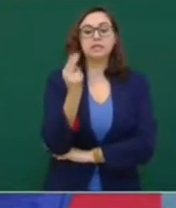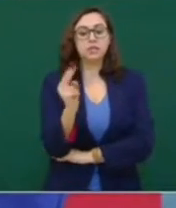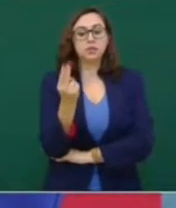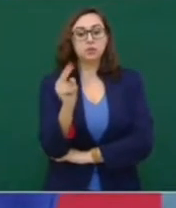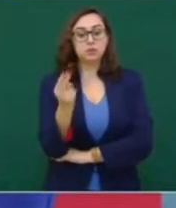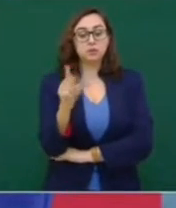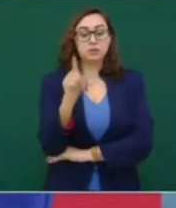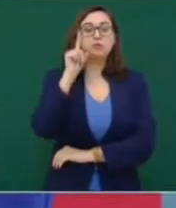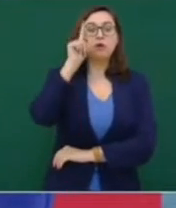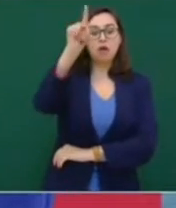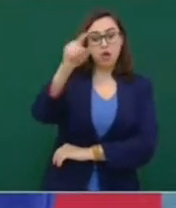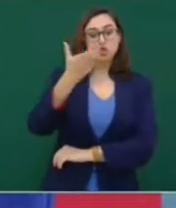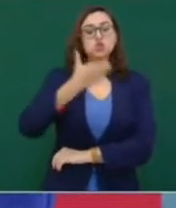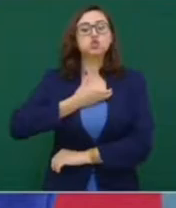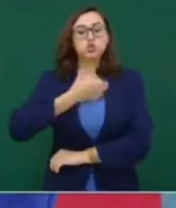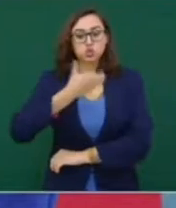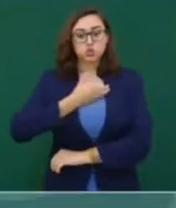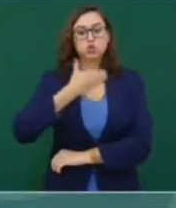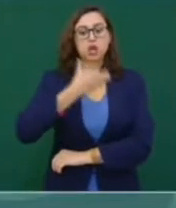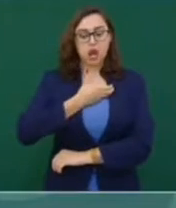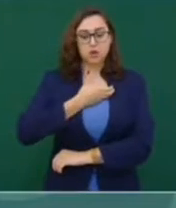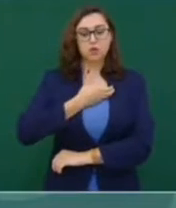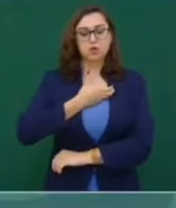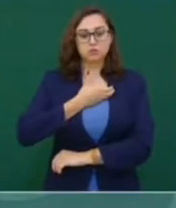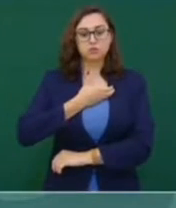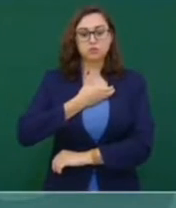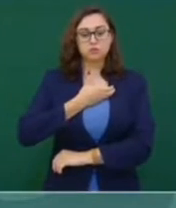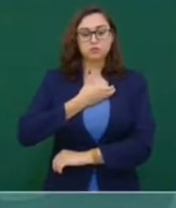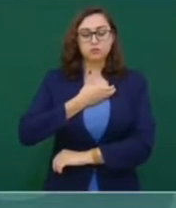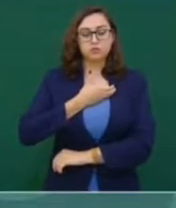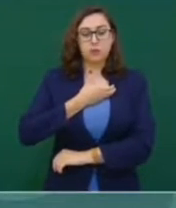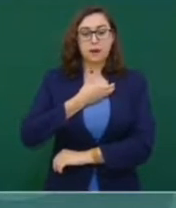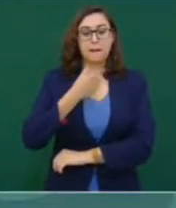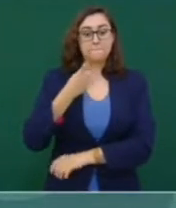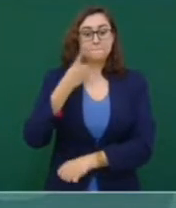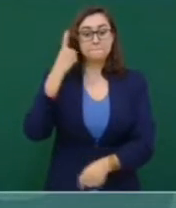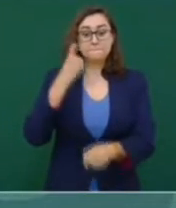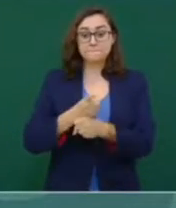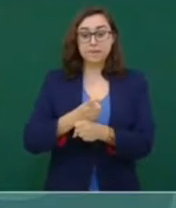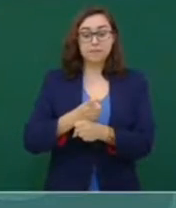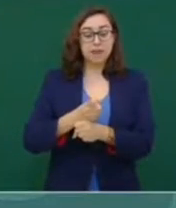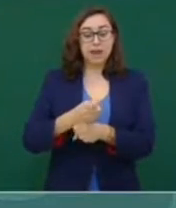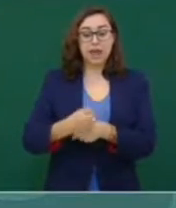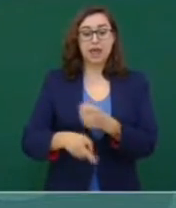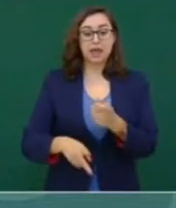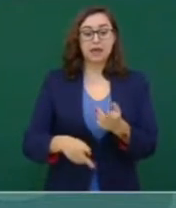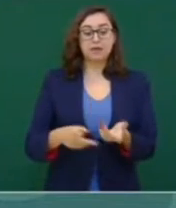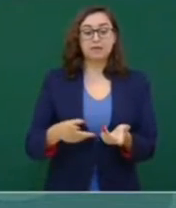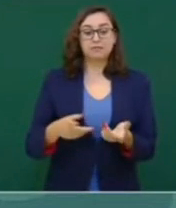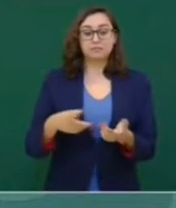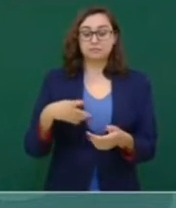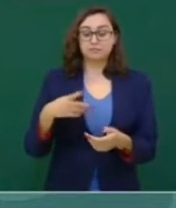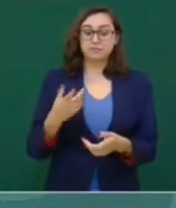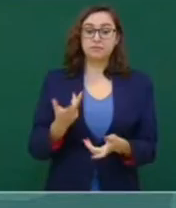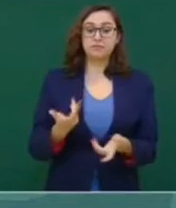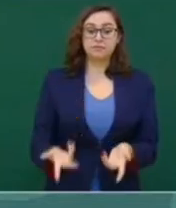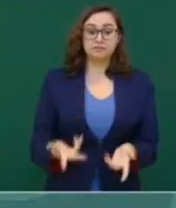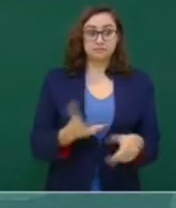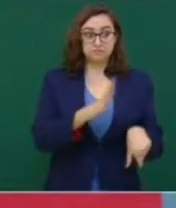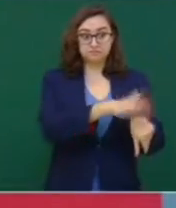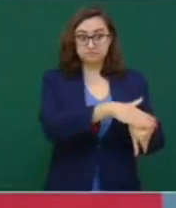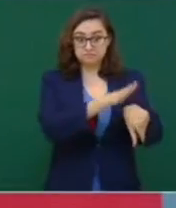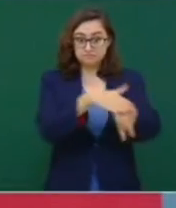en el Zócalo de la Ciudad de México. Va a ser el primer acto. Y aprovecho para